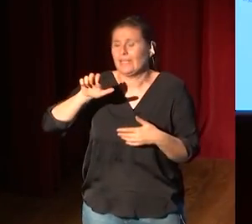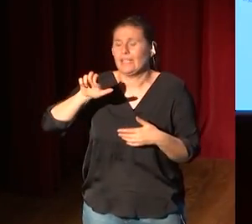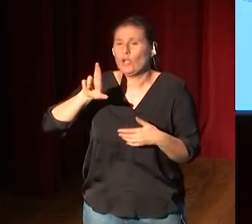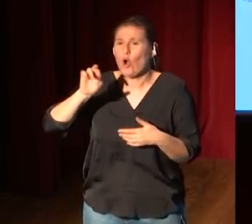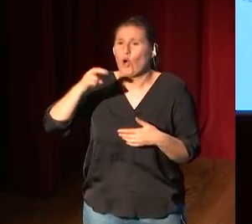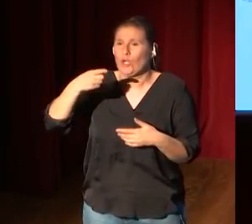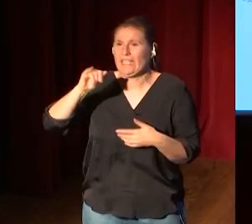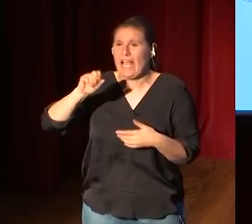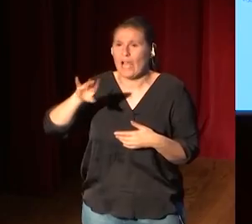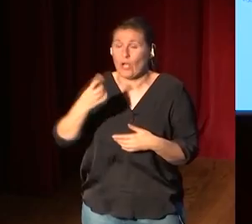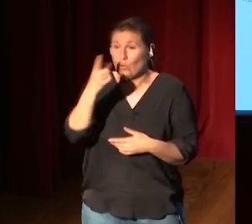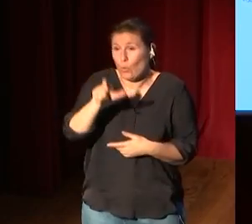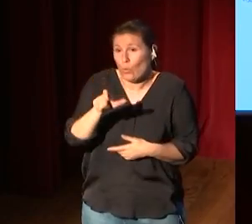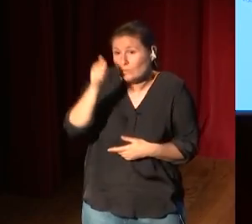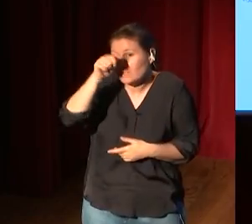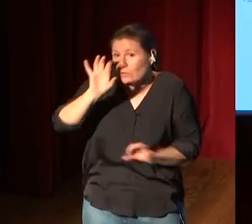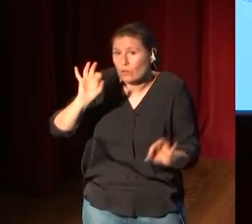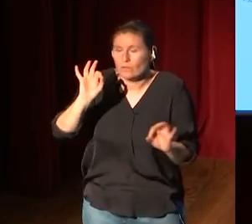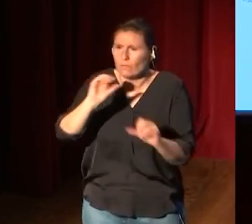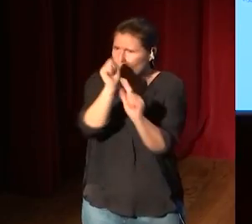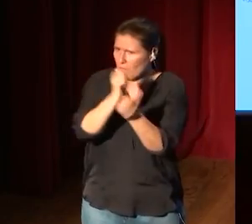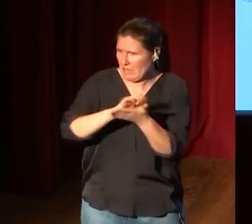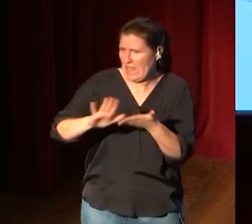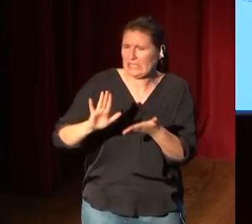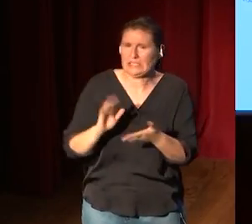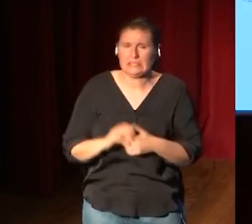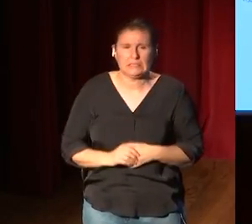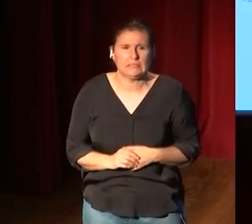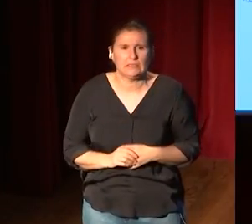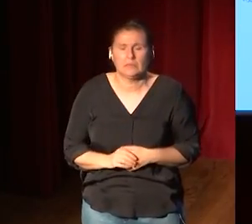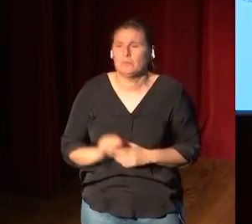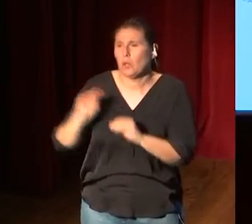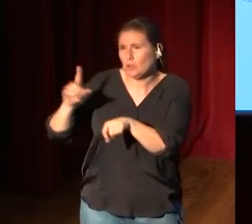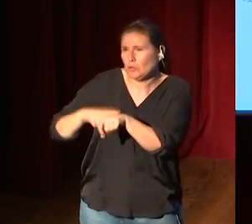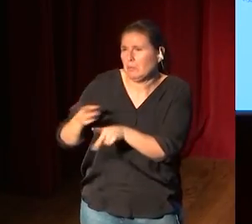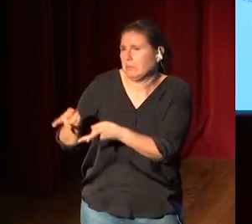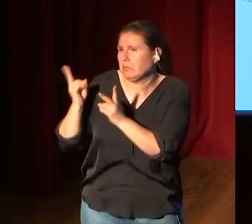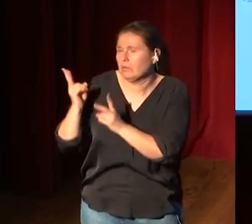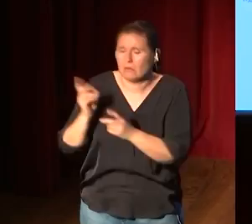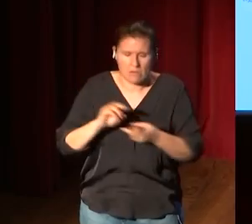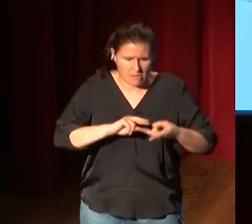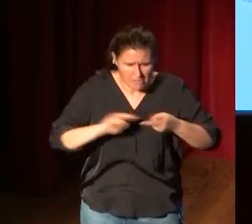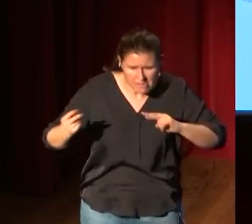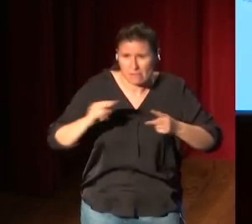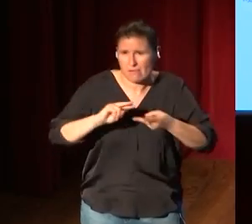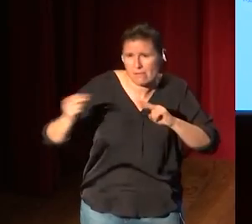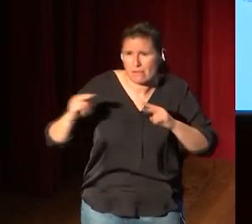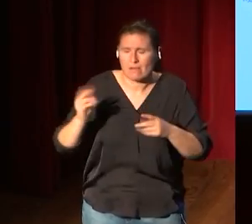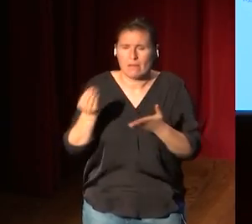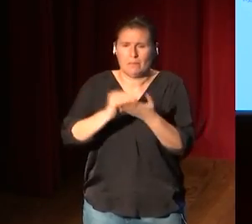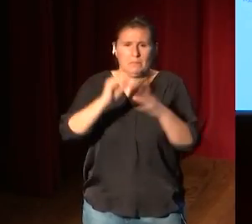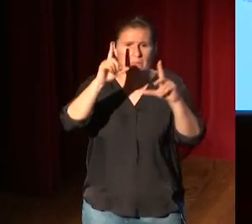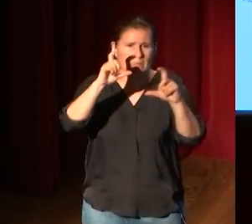que gratuitamente cogiendo su tiempo libre ha traducido ha puesto en ágenes